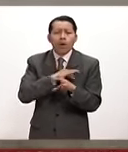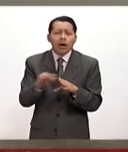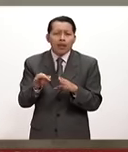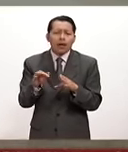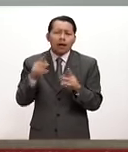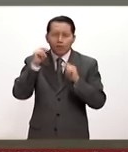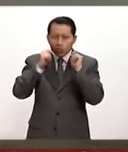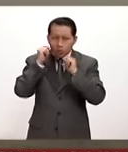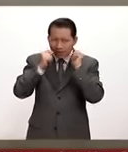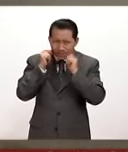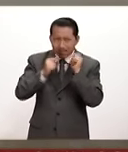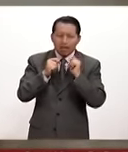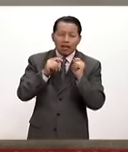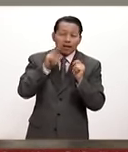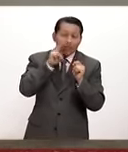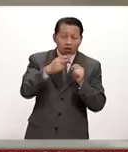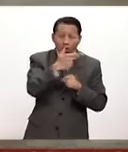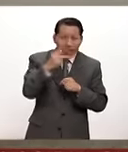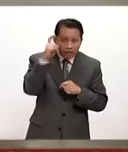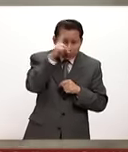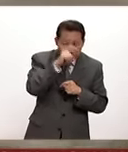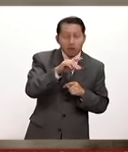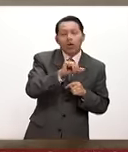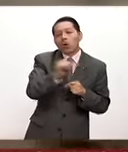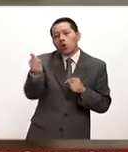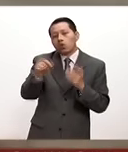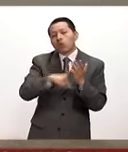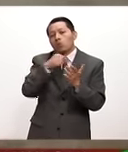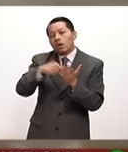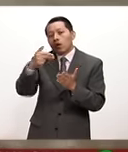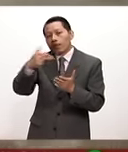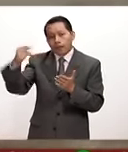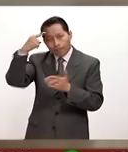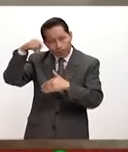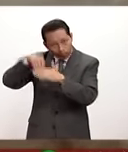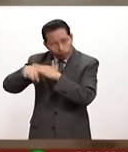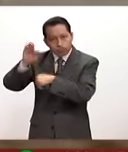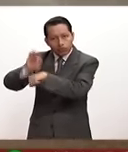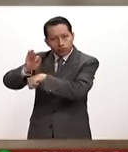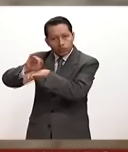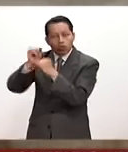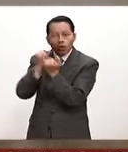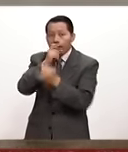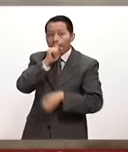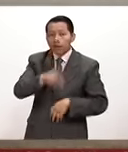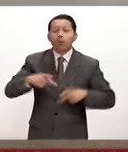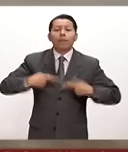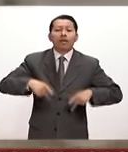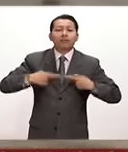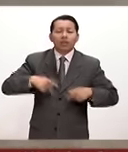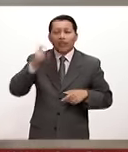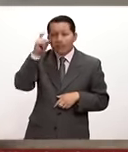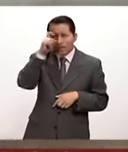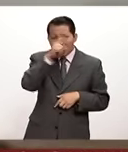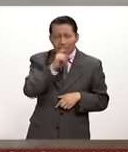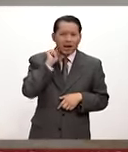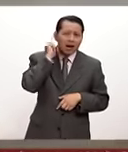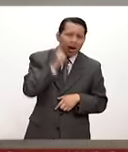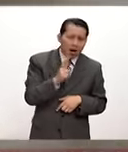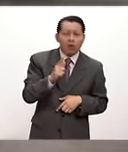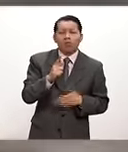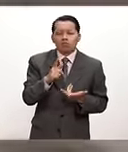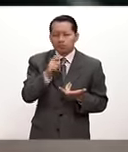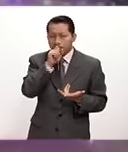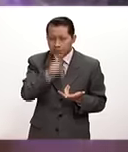los turistas a otro hotel para poder estar bien refugiados y la población vulnerable ya se encuentra instalada